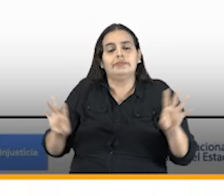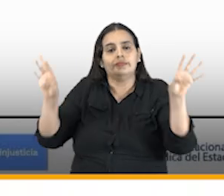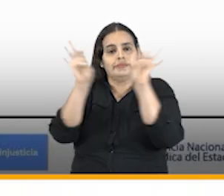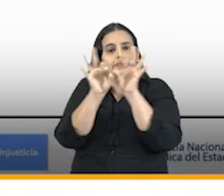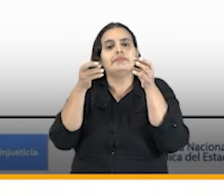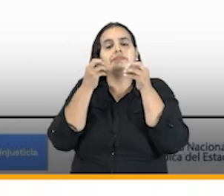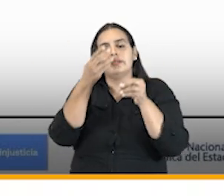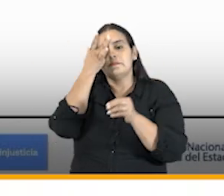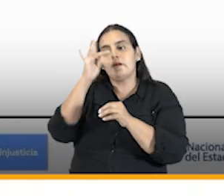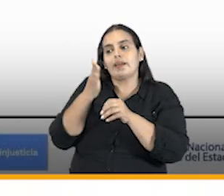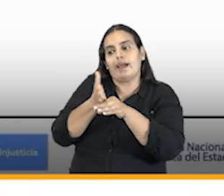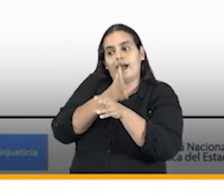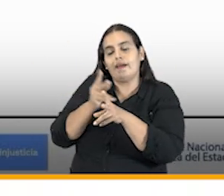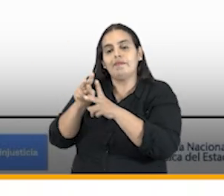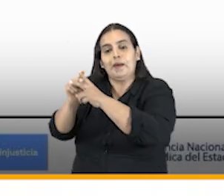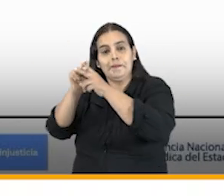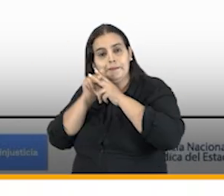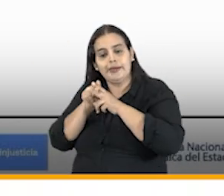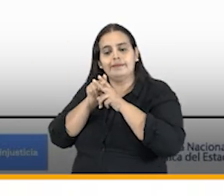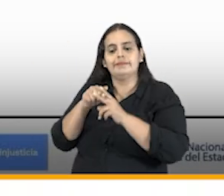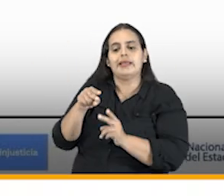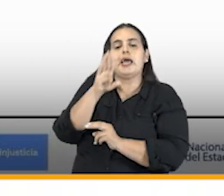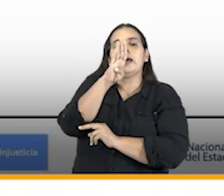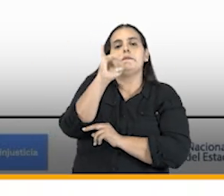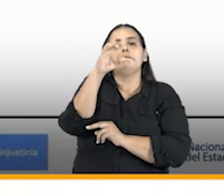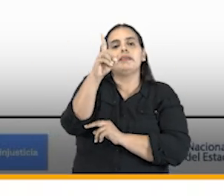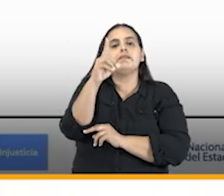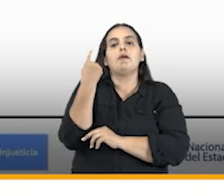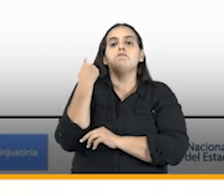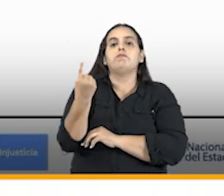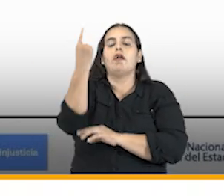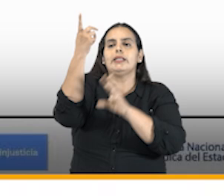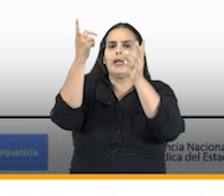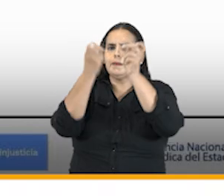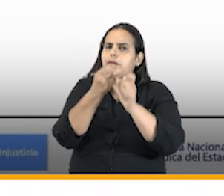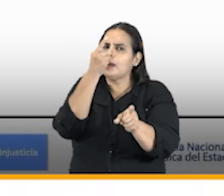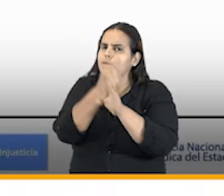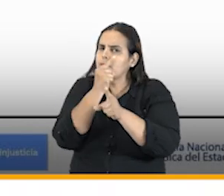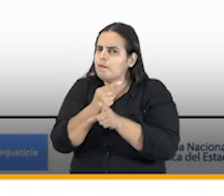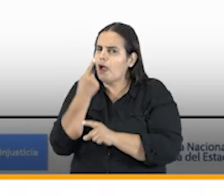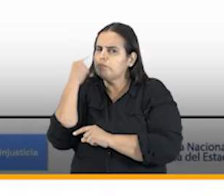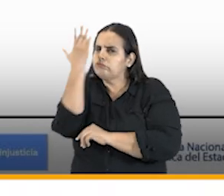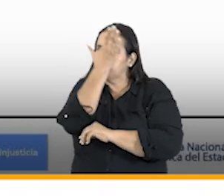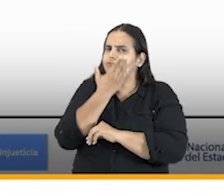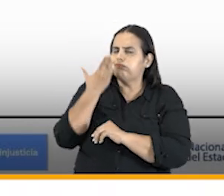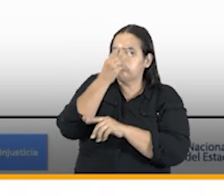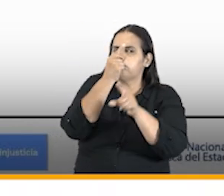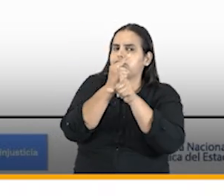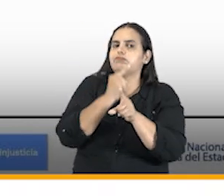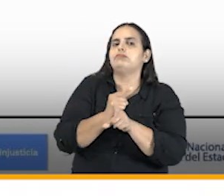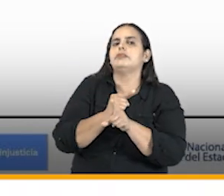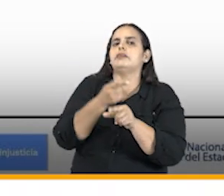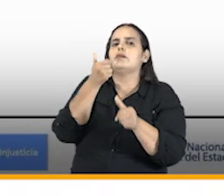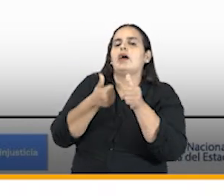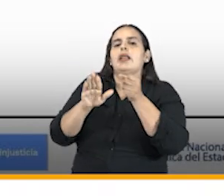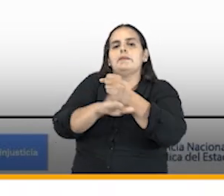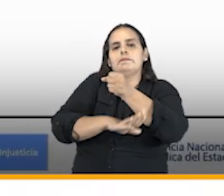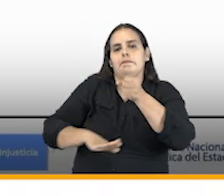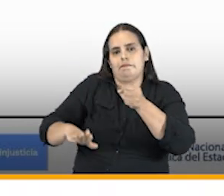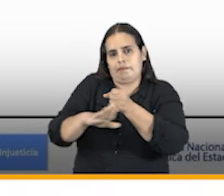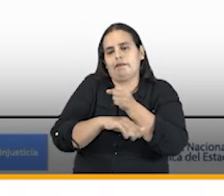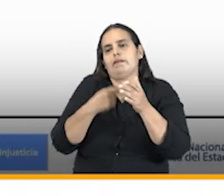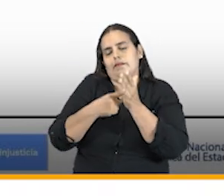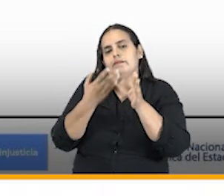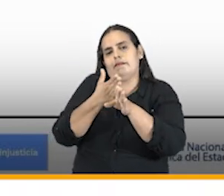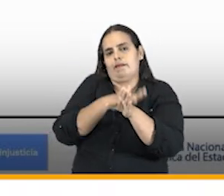importante porque el crédito BID viene atado a unas políticas de medición de eficiencia fundamentales que son básicamente las